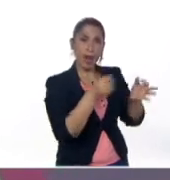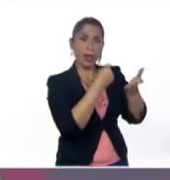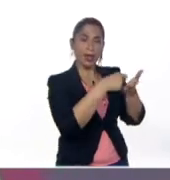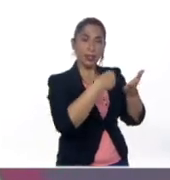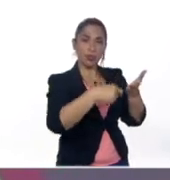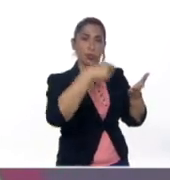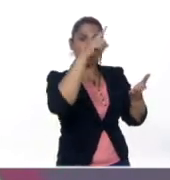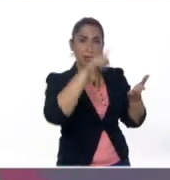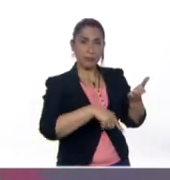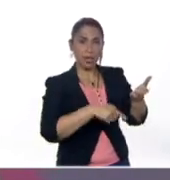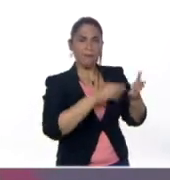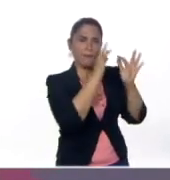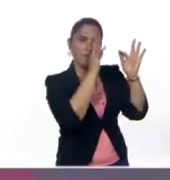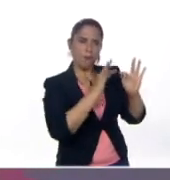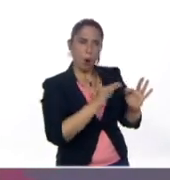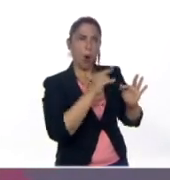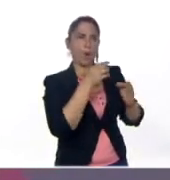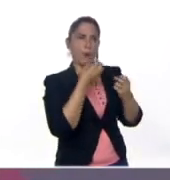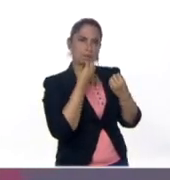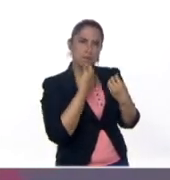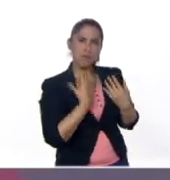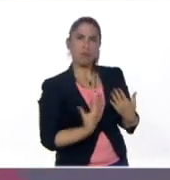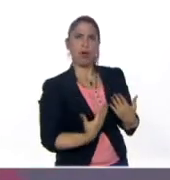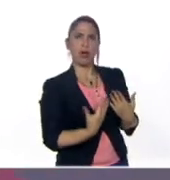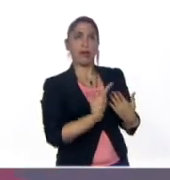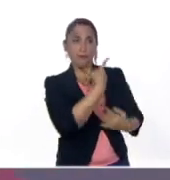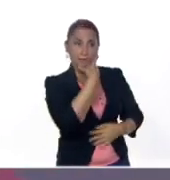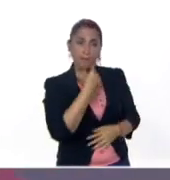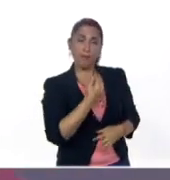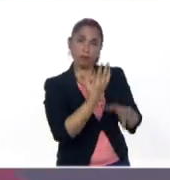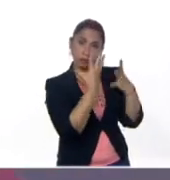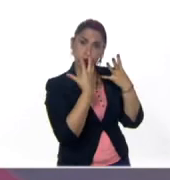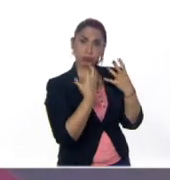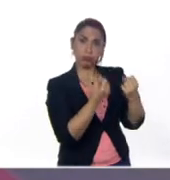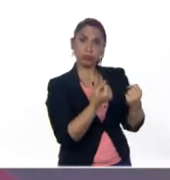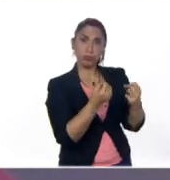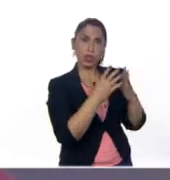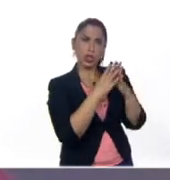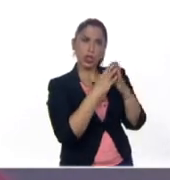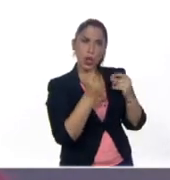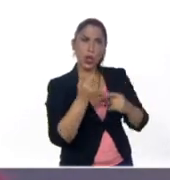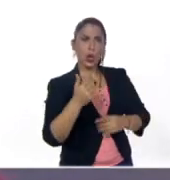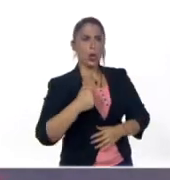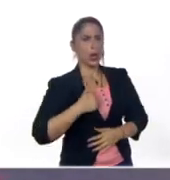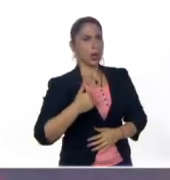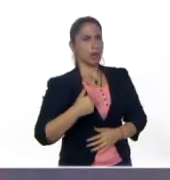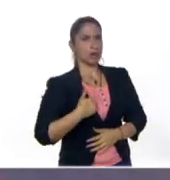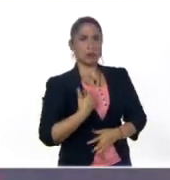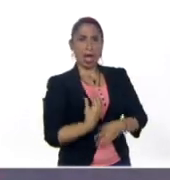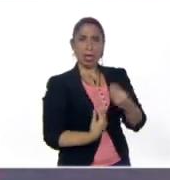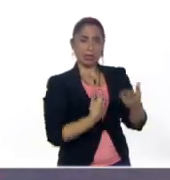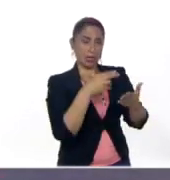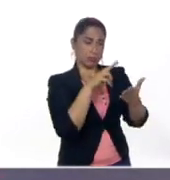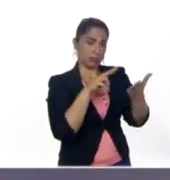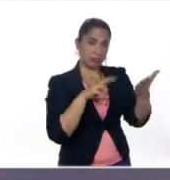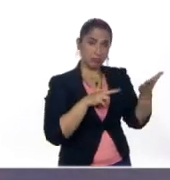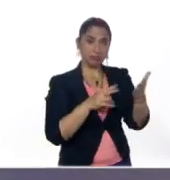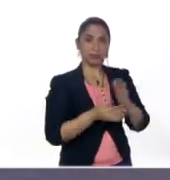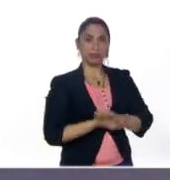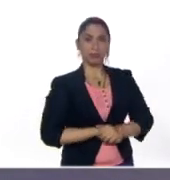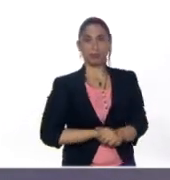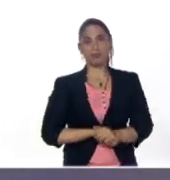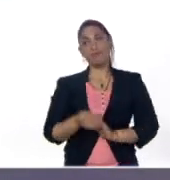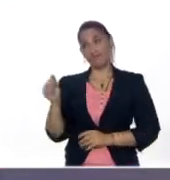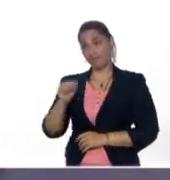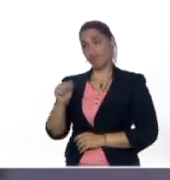también está de una manera coherente, o sea, es de fácil entendimiento para todo aquel que quiera realizar esta lectura. Sí,